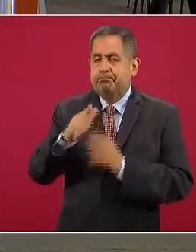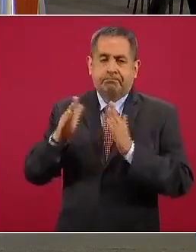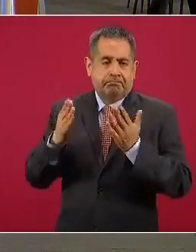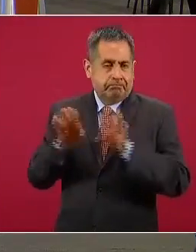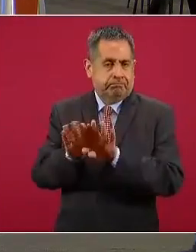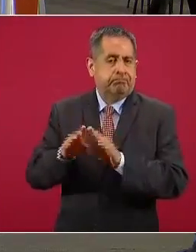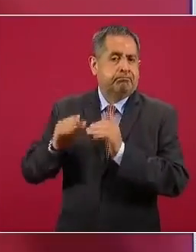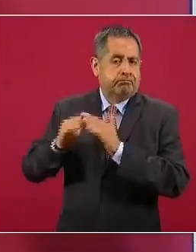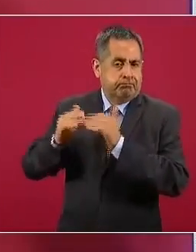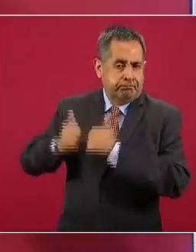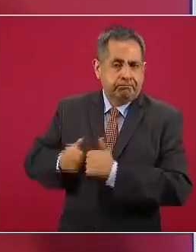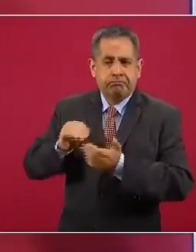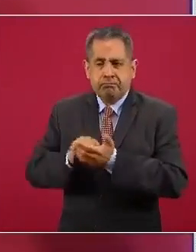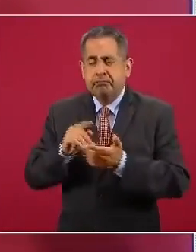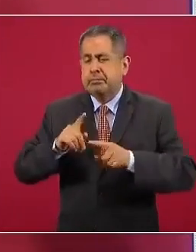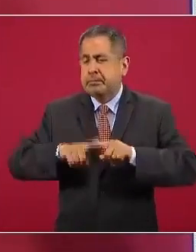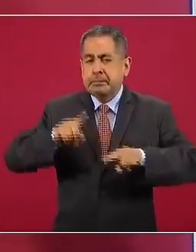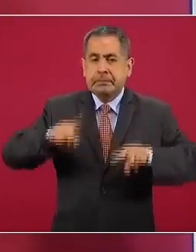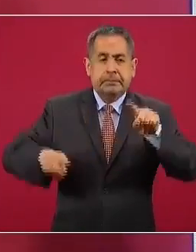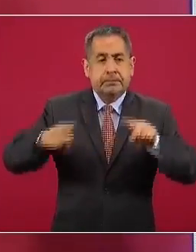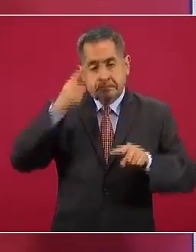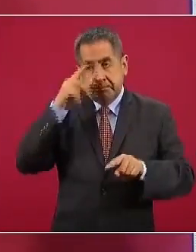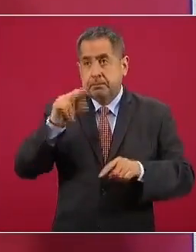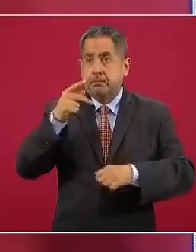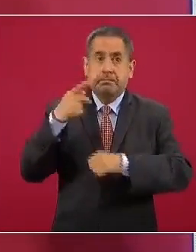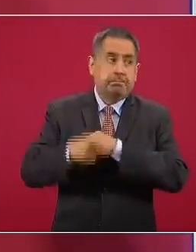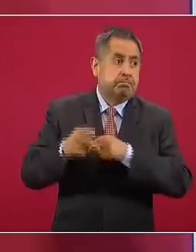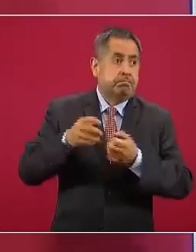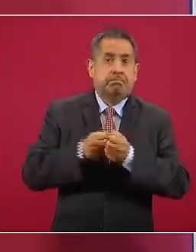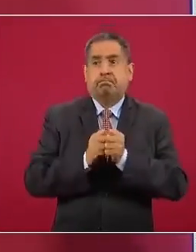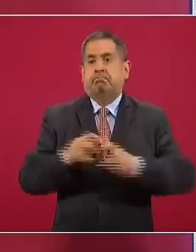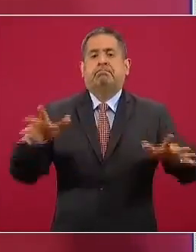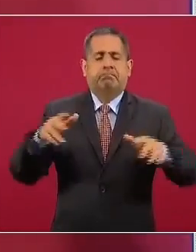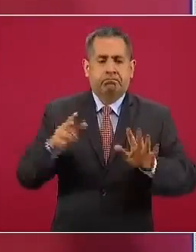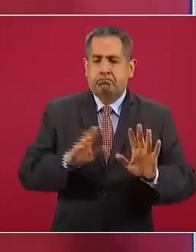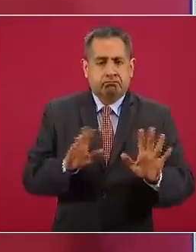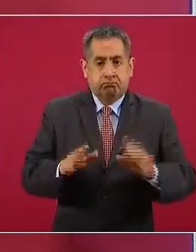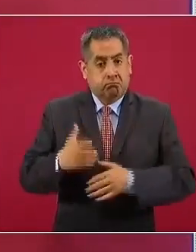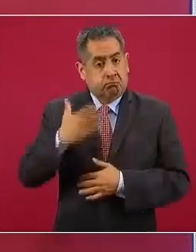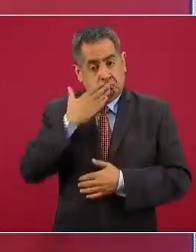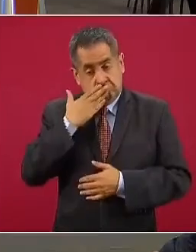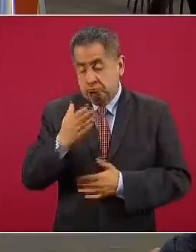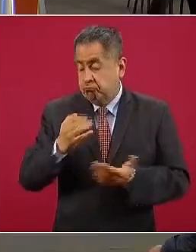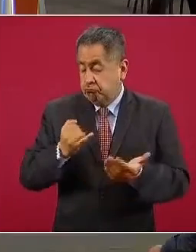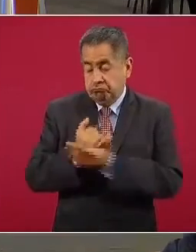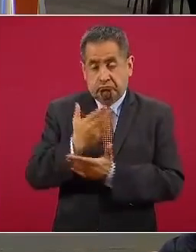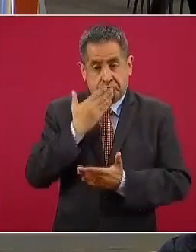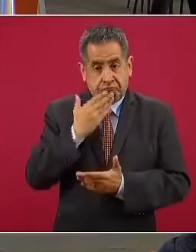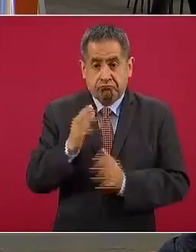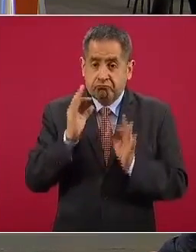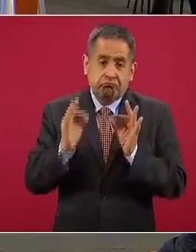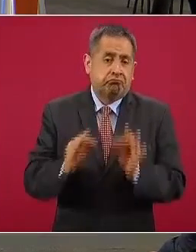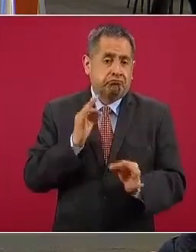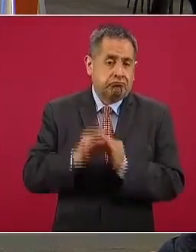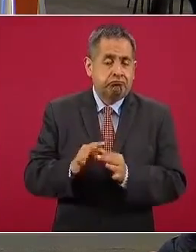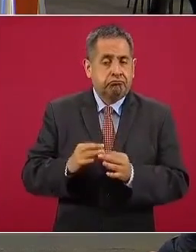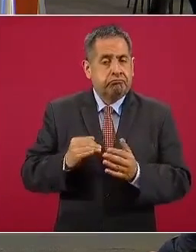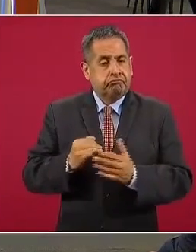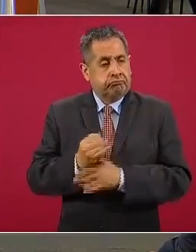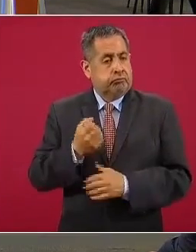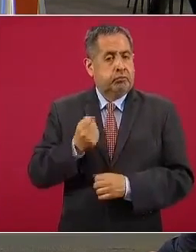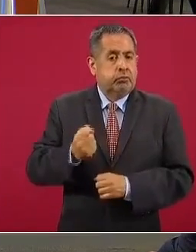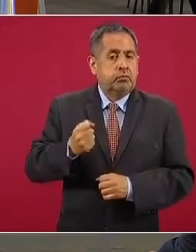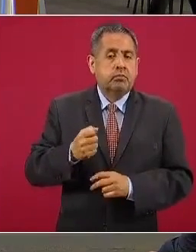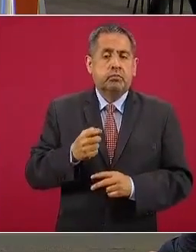recuperación sin exponer a un grave riesgo de descontrol. Ha tomado decisiones decididas en ese